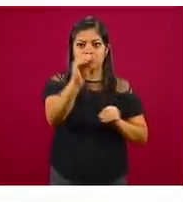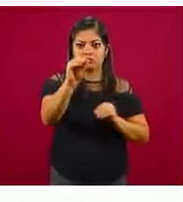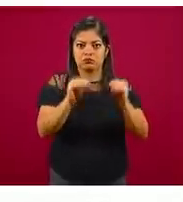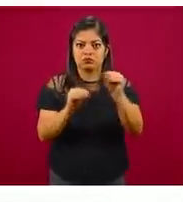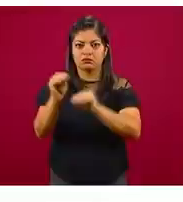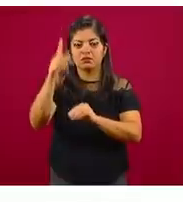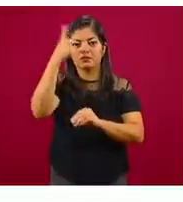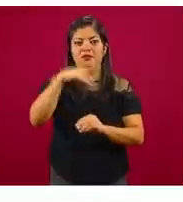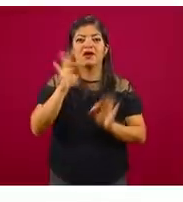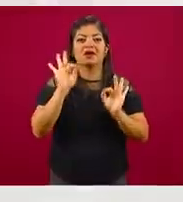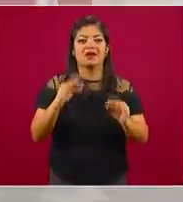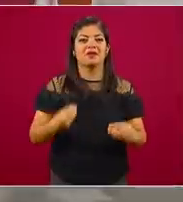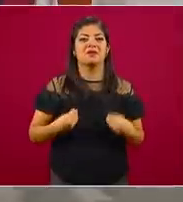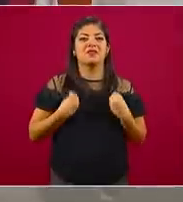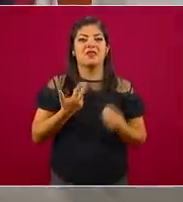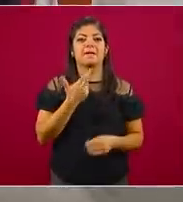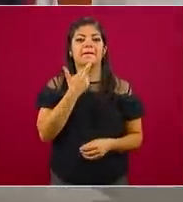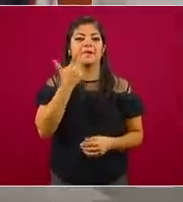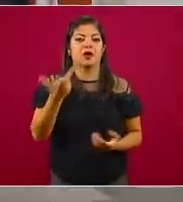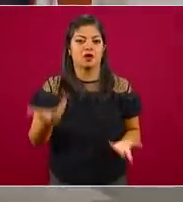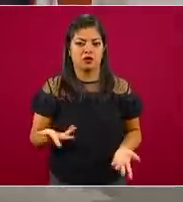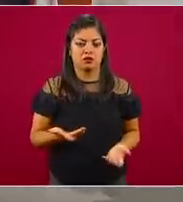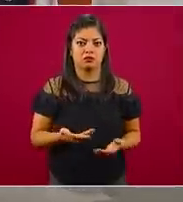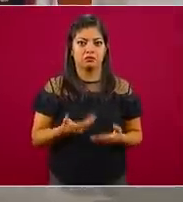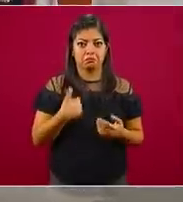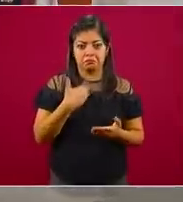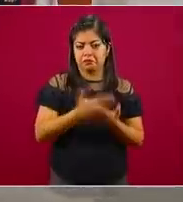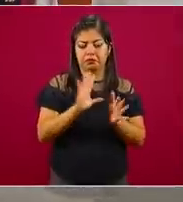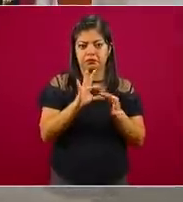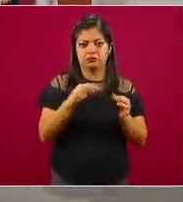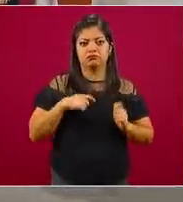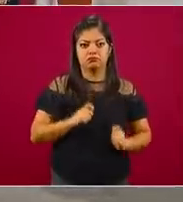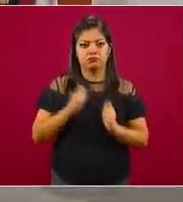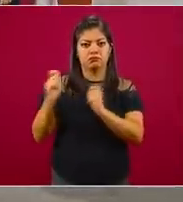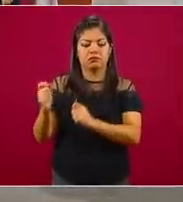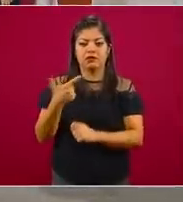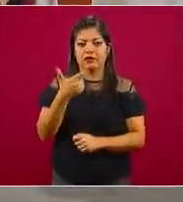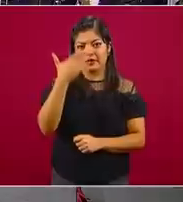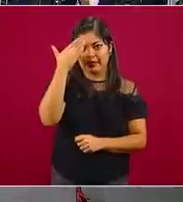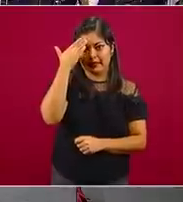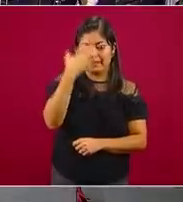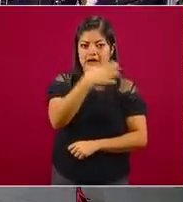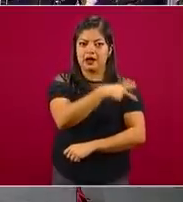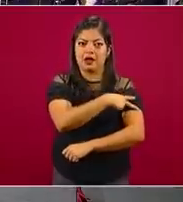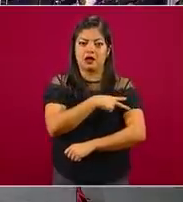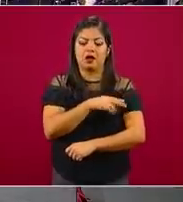no me detengo. Ahí están los datos. Y les cedo la palabra al general Buccio. Adelante, por favor.